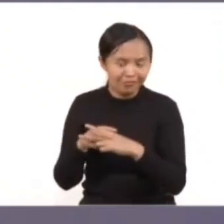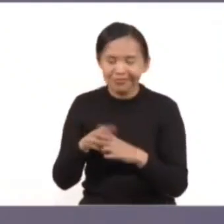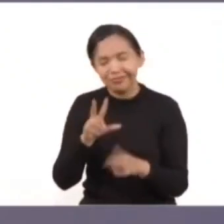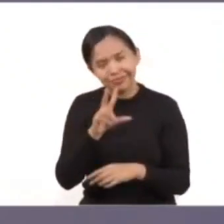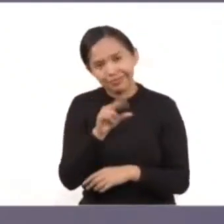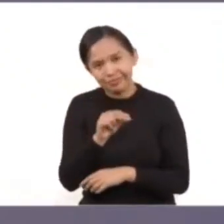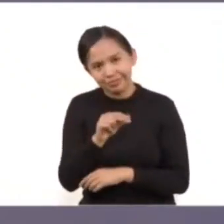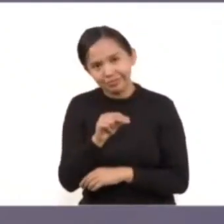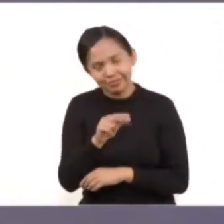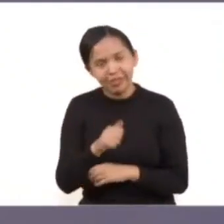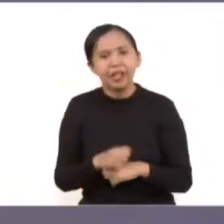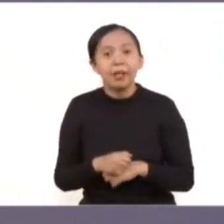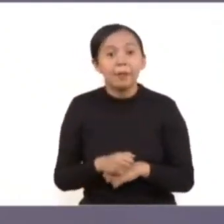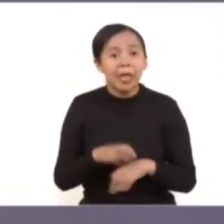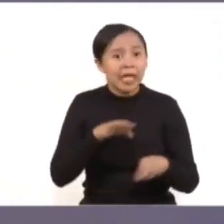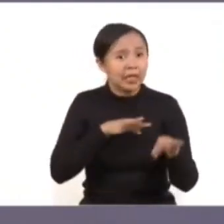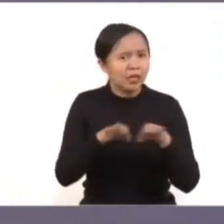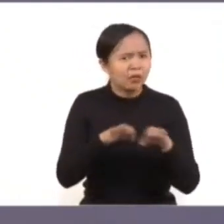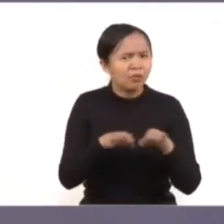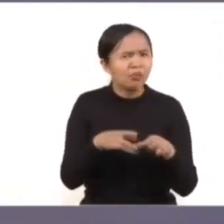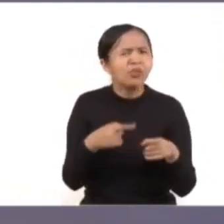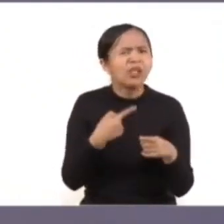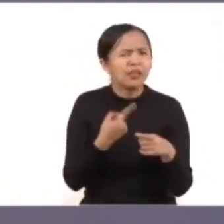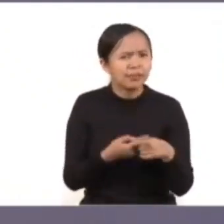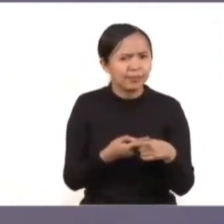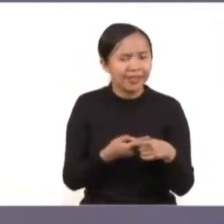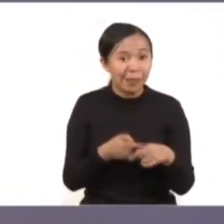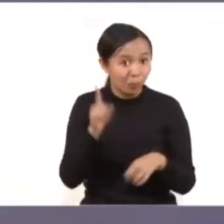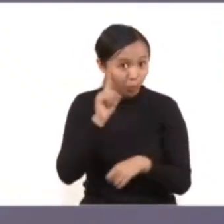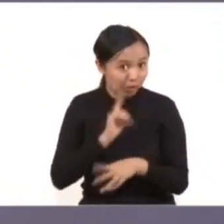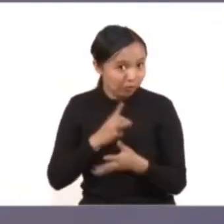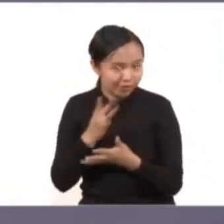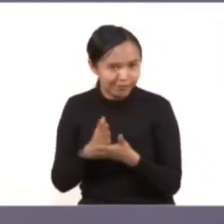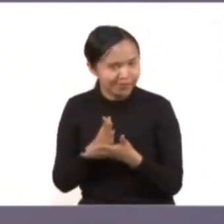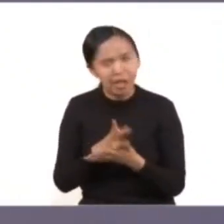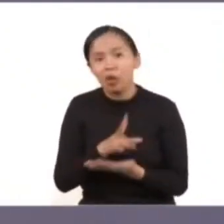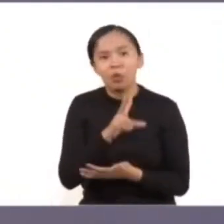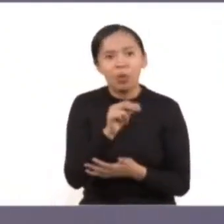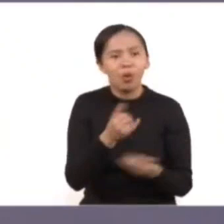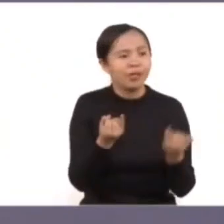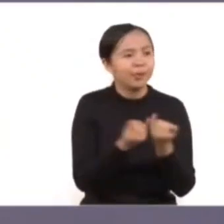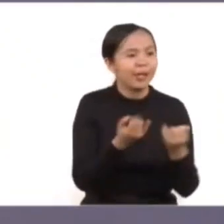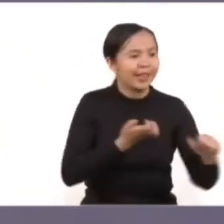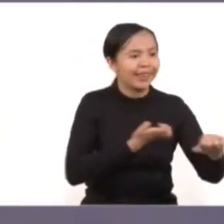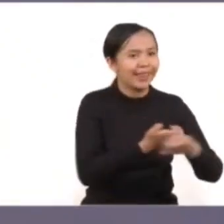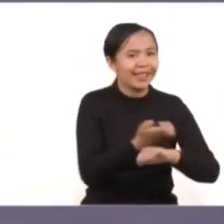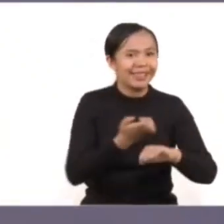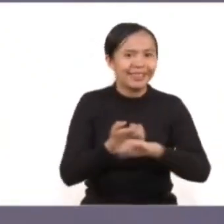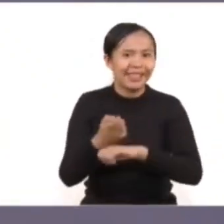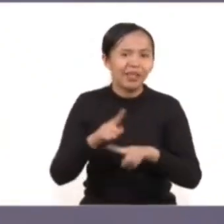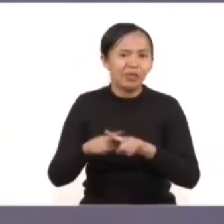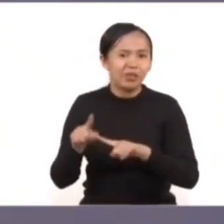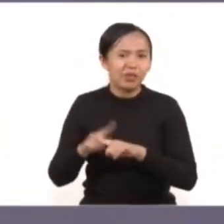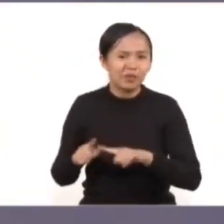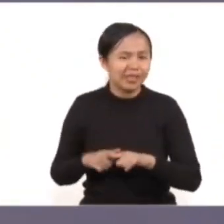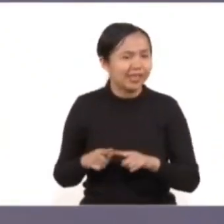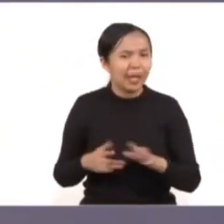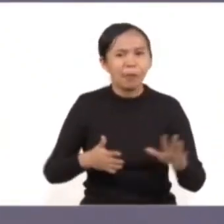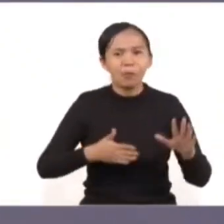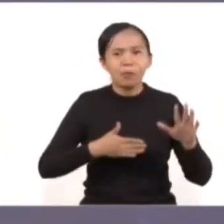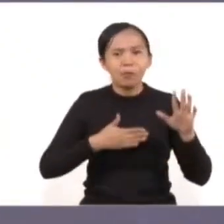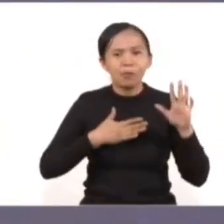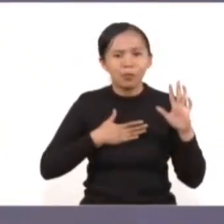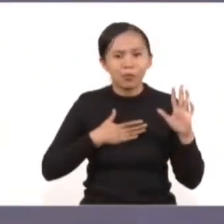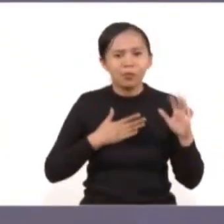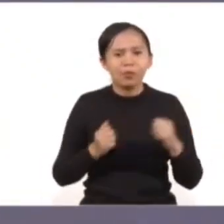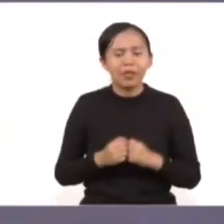no es sólo de las mujeres, los estados se han comprometido por medio de la firma y ratificación de